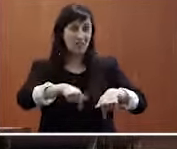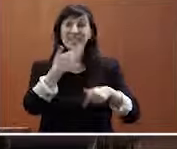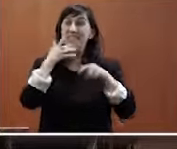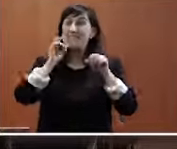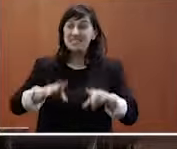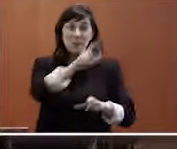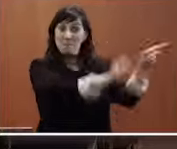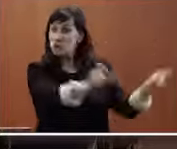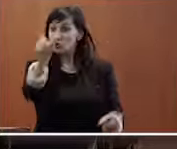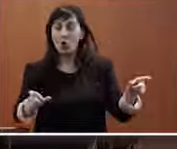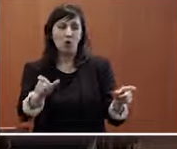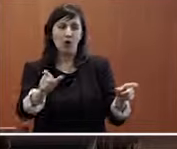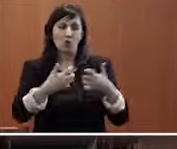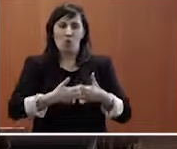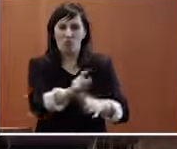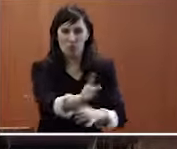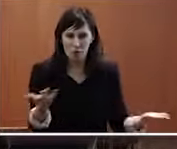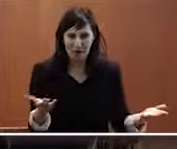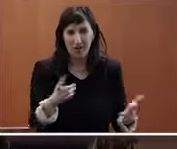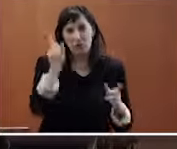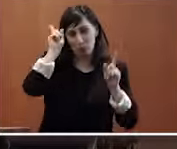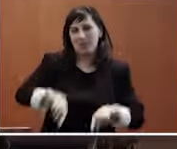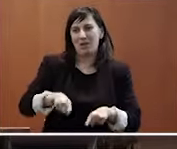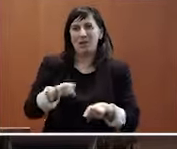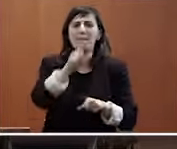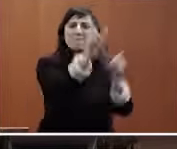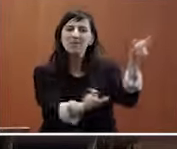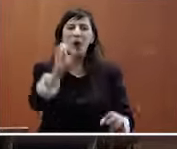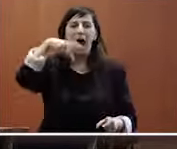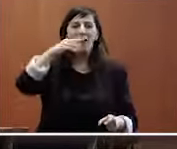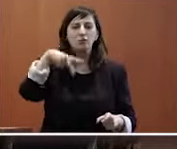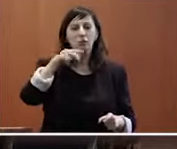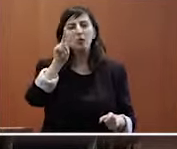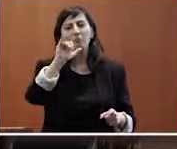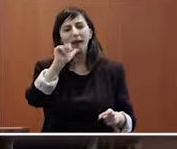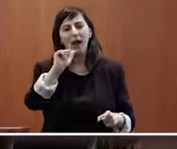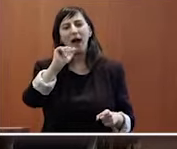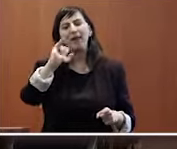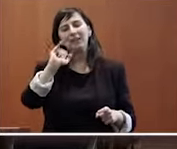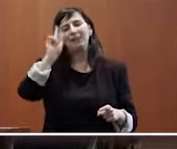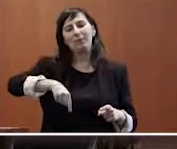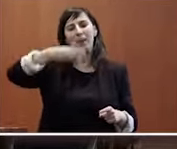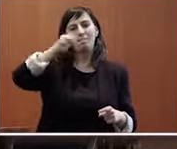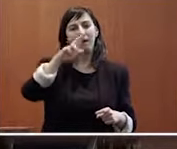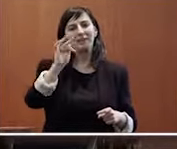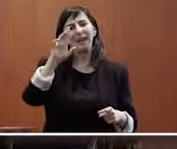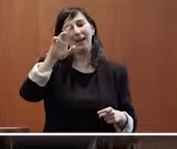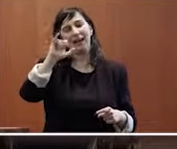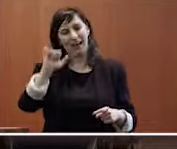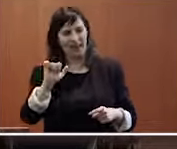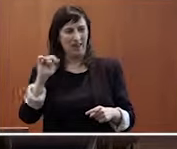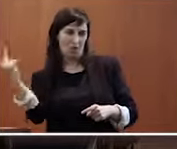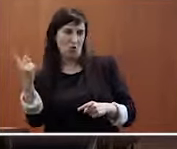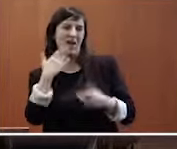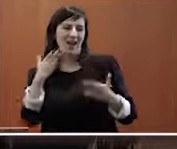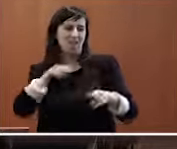institucións funcionan, felicitar tamén e nomear aos seus responsables, Antonio Abril Abadín e Marta Rey García. Agradecer a